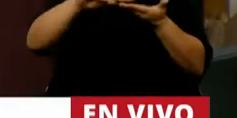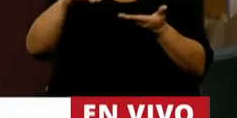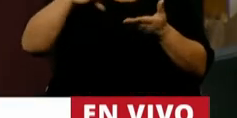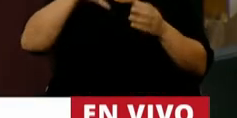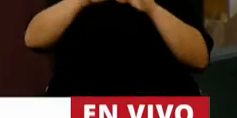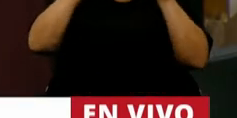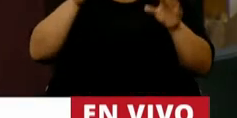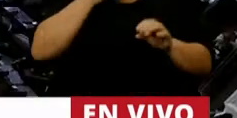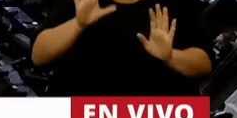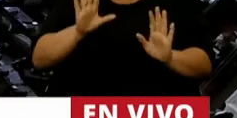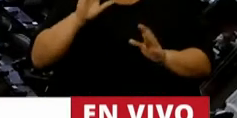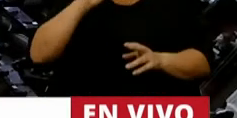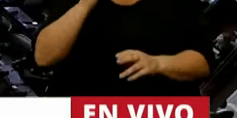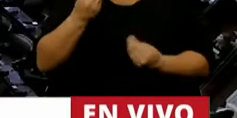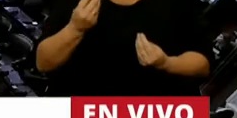aclara además mejor.